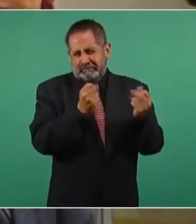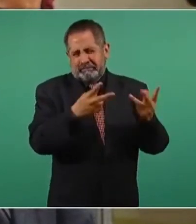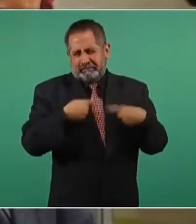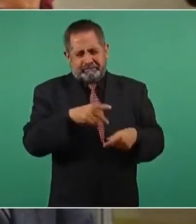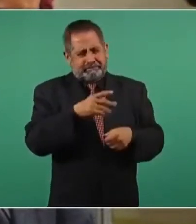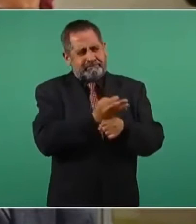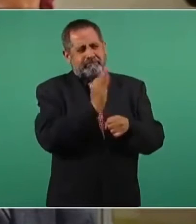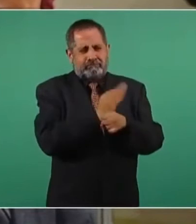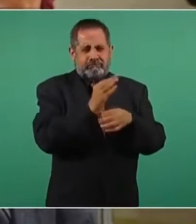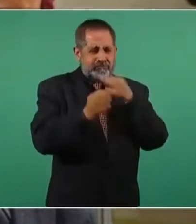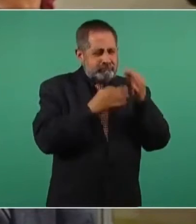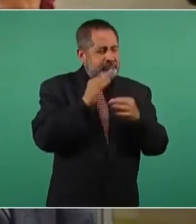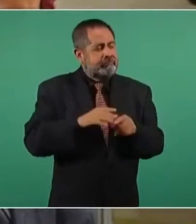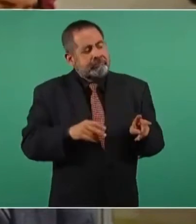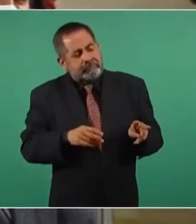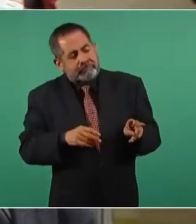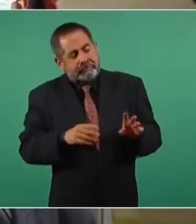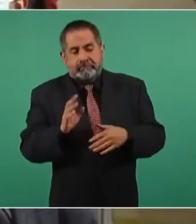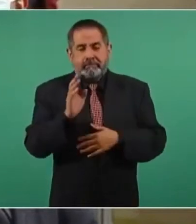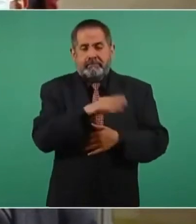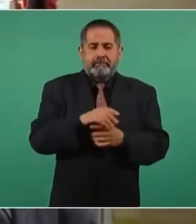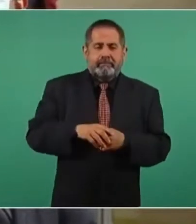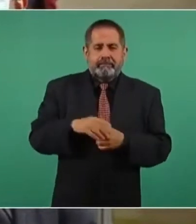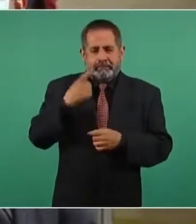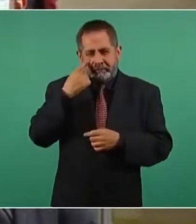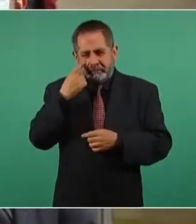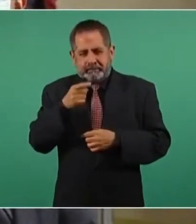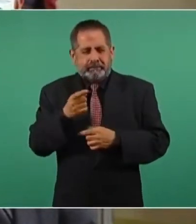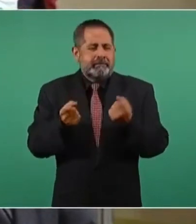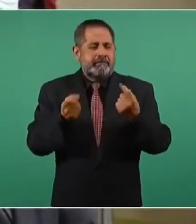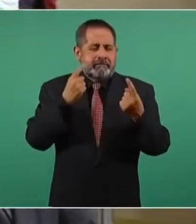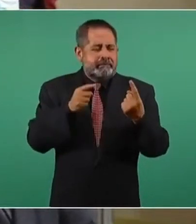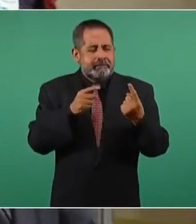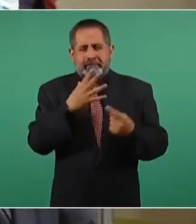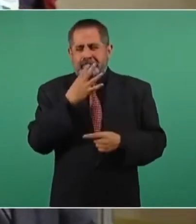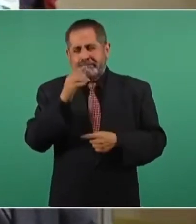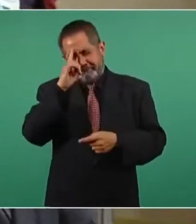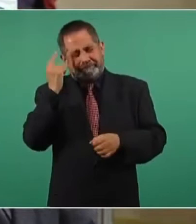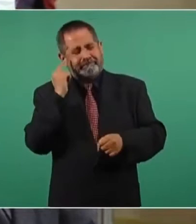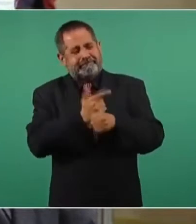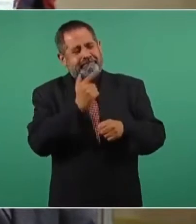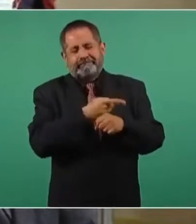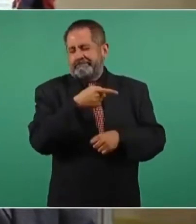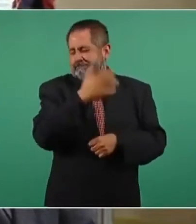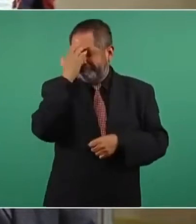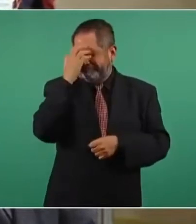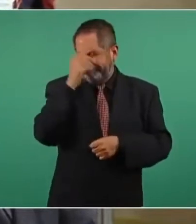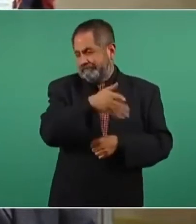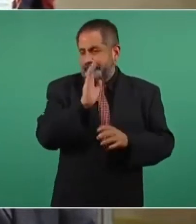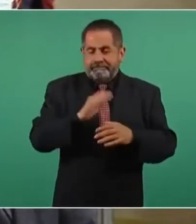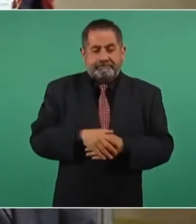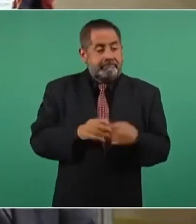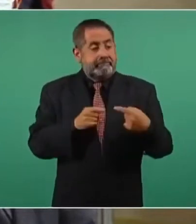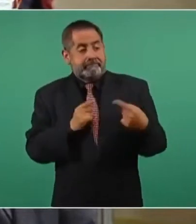para encontrarlos solo basta decir de Tim Marín de Doping Güell ahora que son oposición